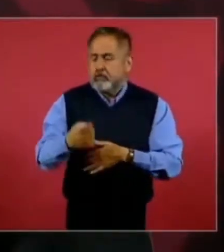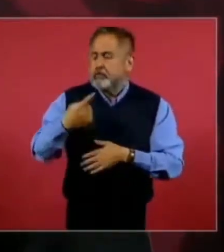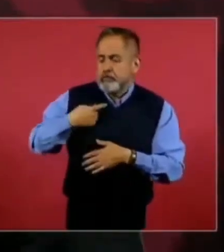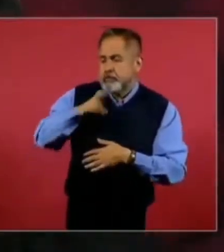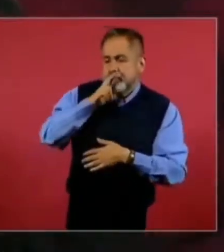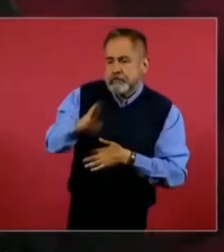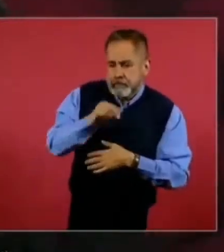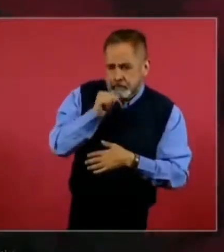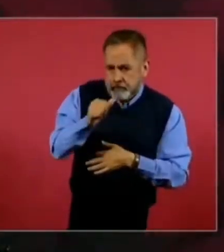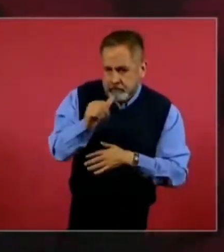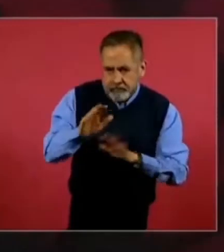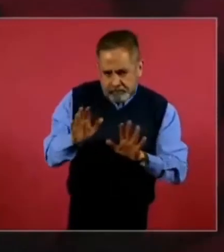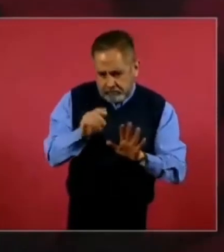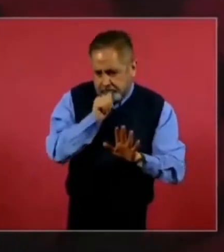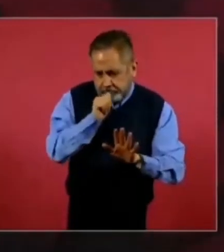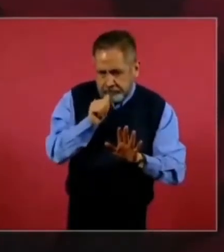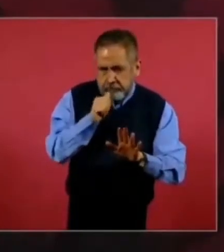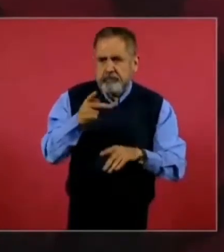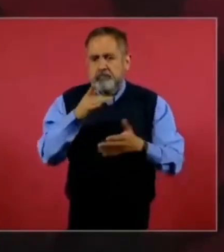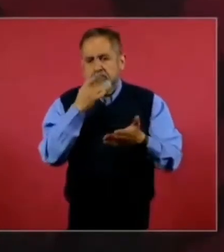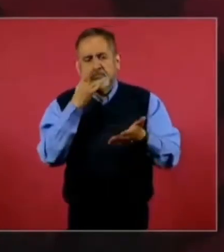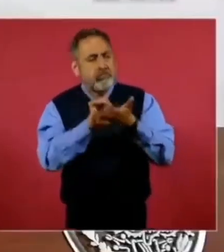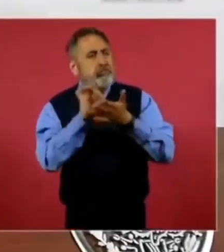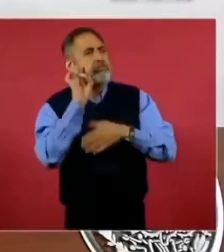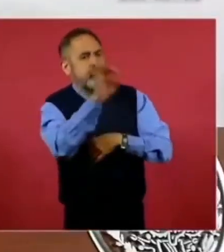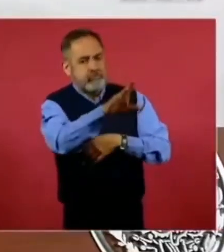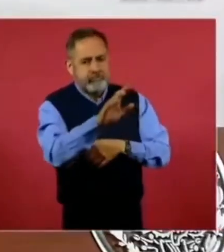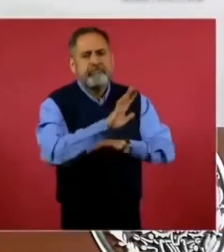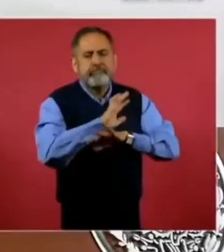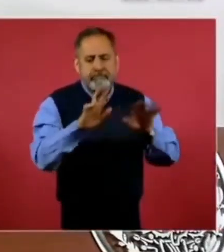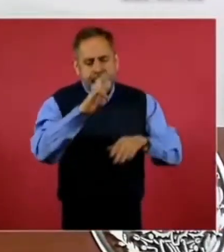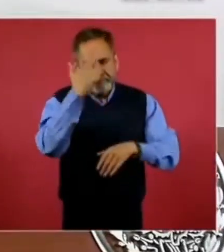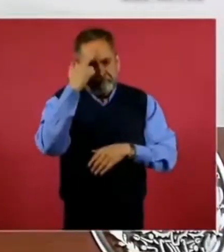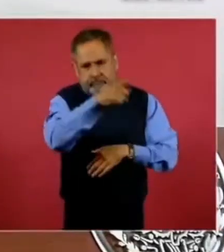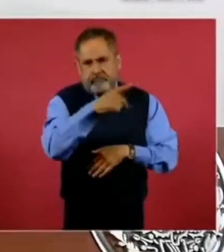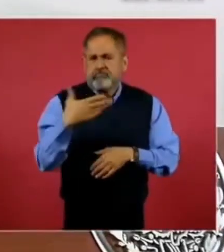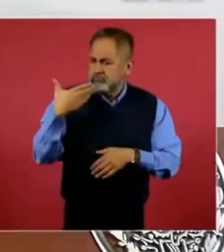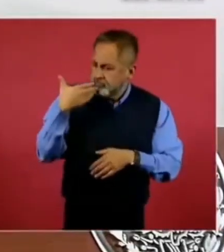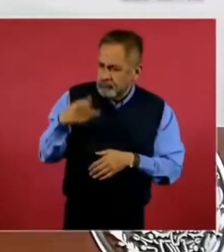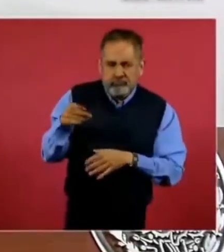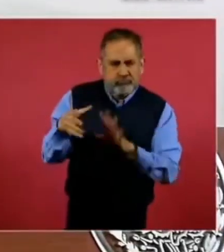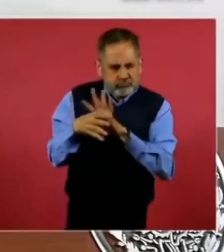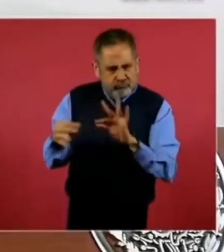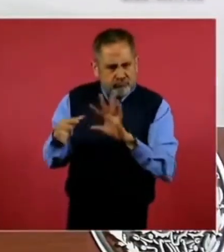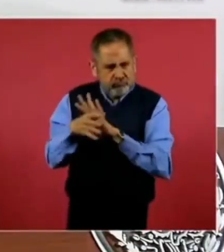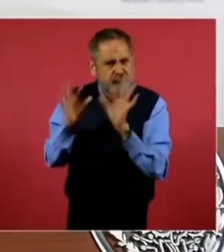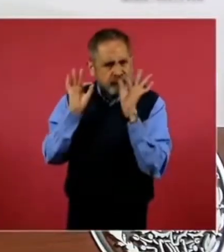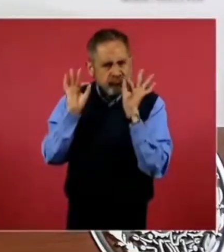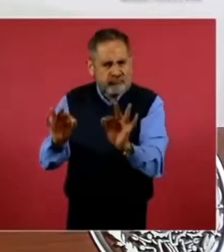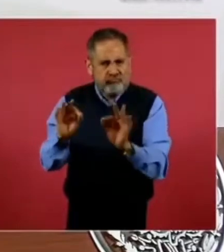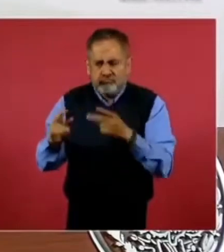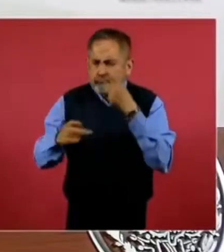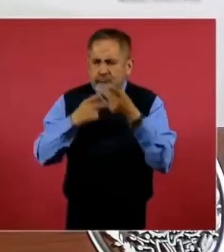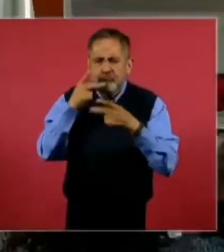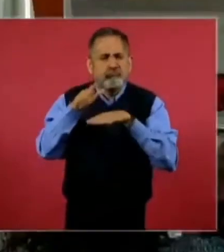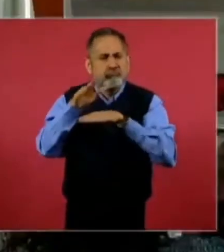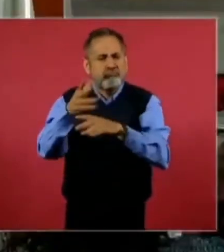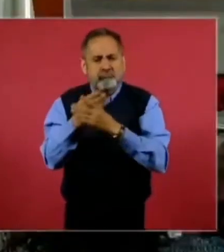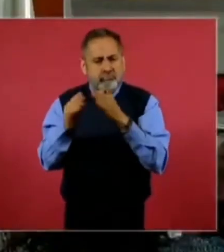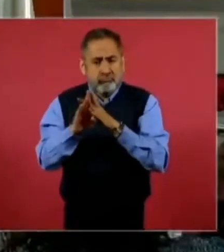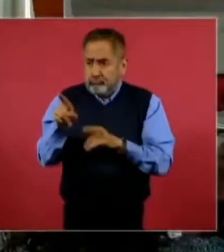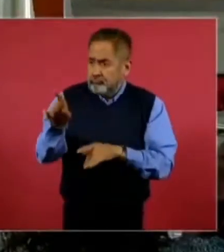pero ahí le recordé de lo bien que habló de los migrantes.